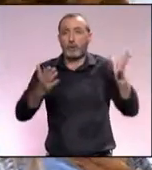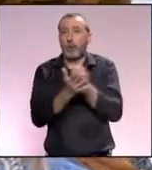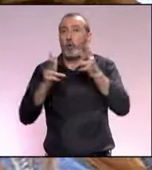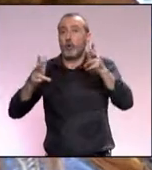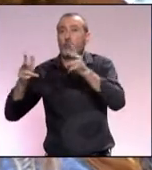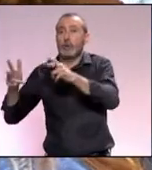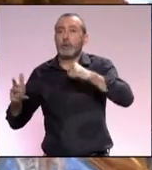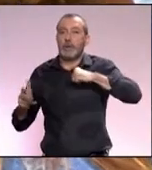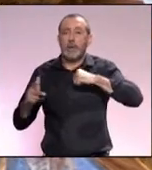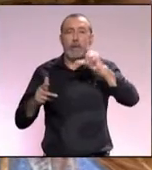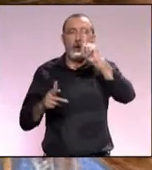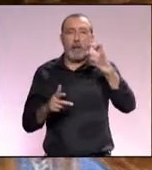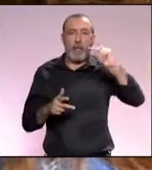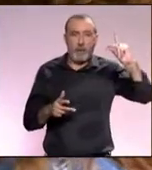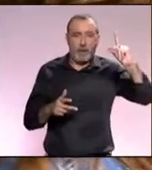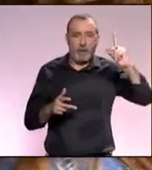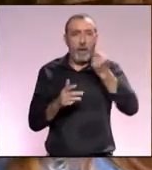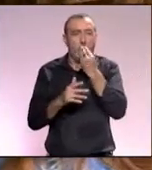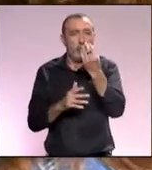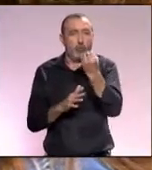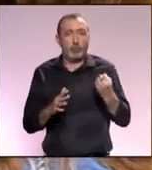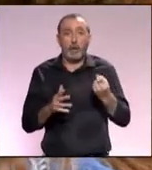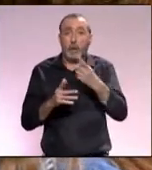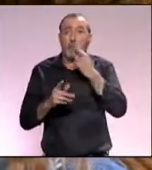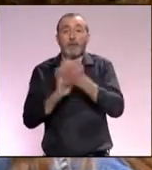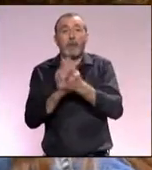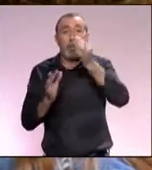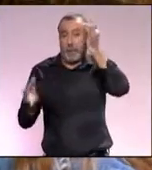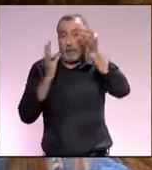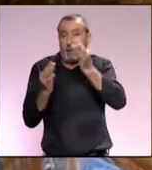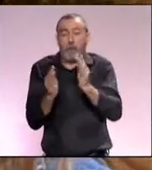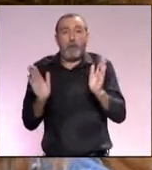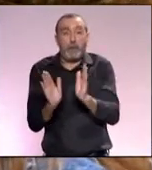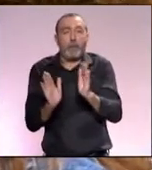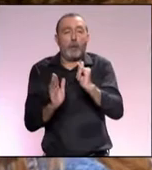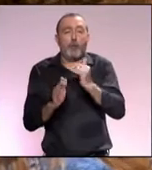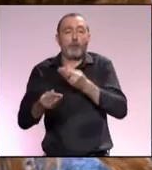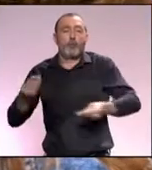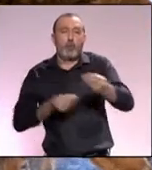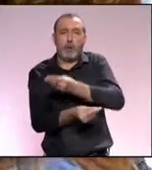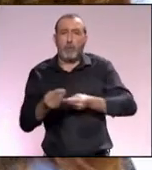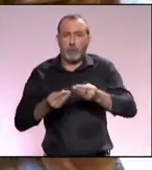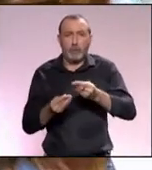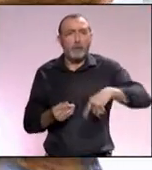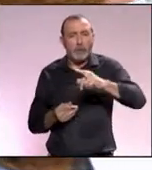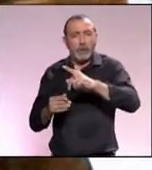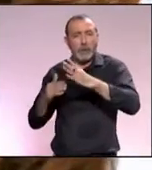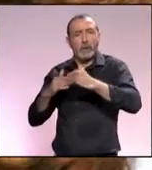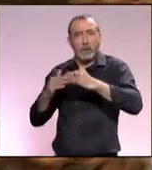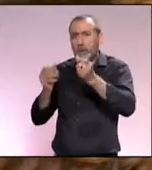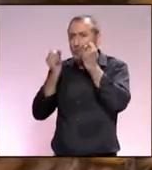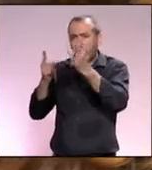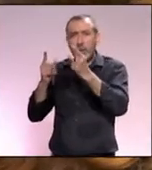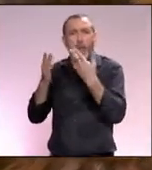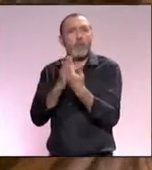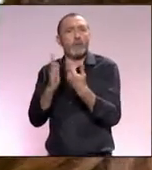la iluminación, que todo el hotel, por ejemplo, ya tiene toda la iluminación tipo LED. Son, como ya te digo, pequeñas acciones que en la suma de todas colaboran bastante. ¿Se fijan